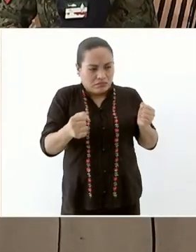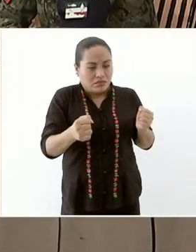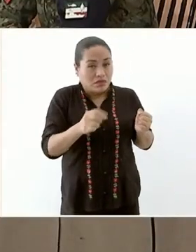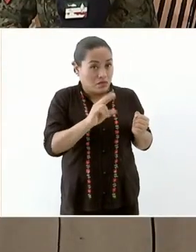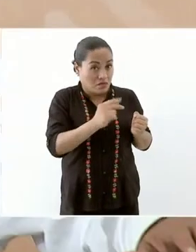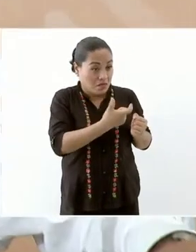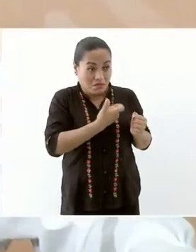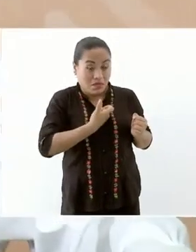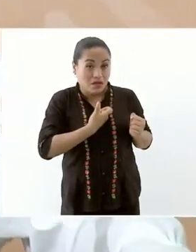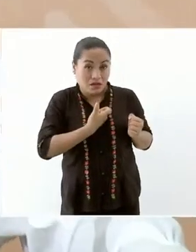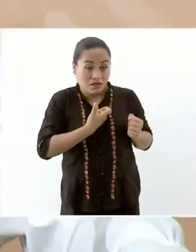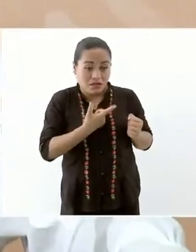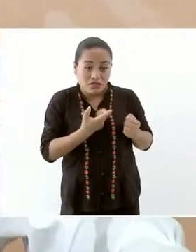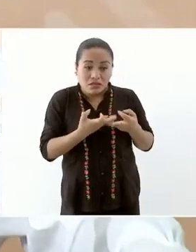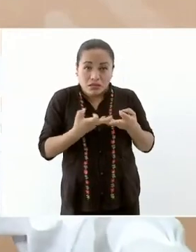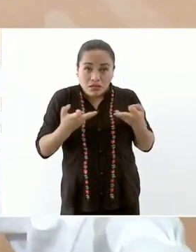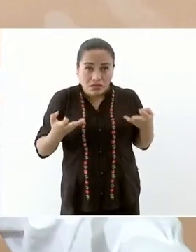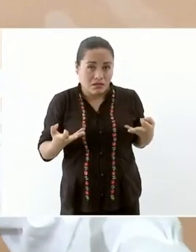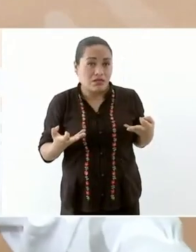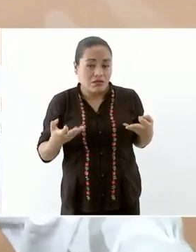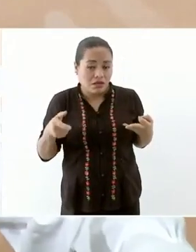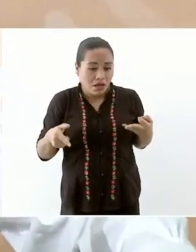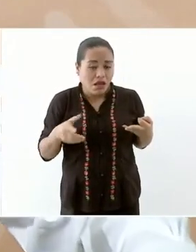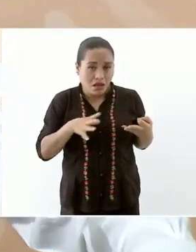tierras no va a haber